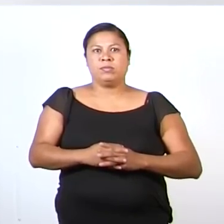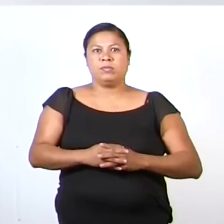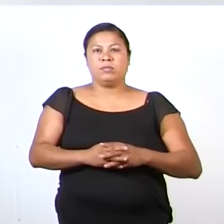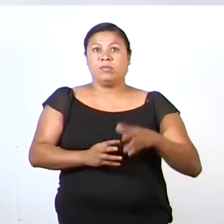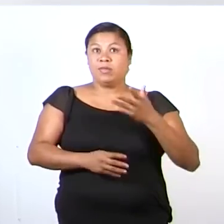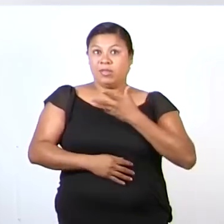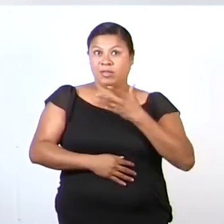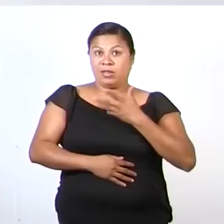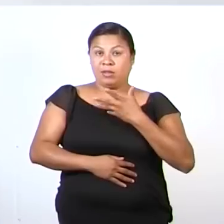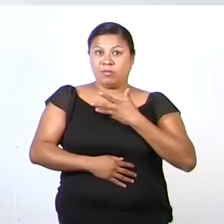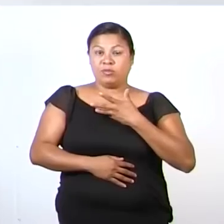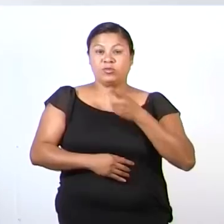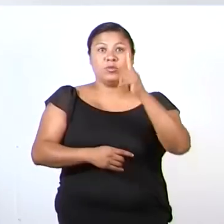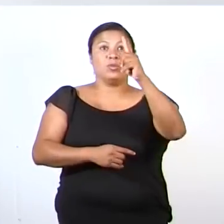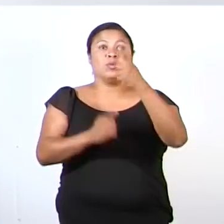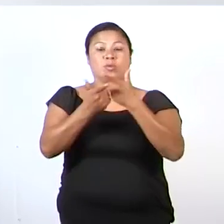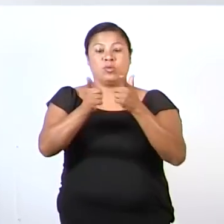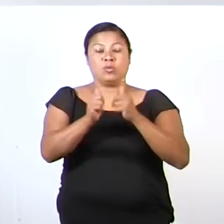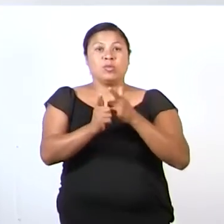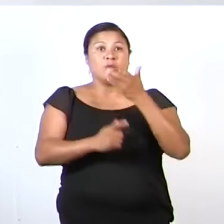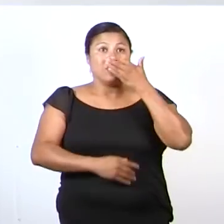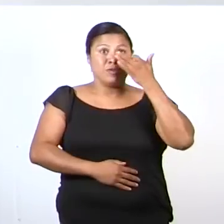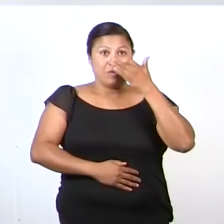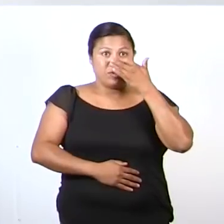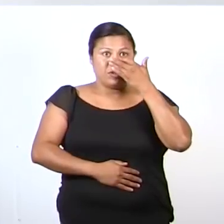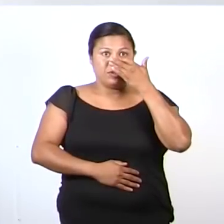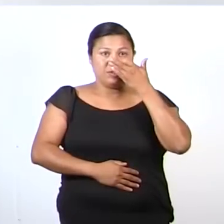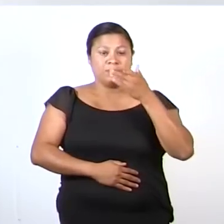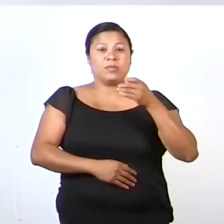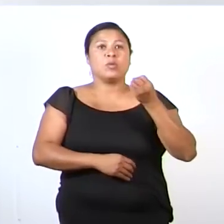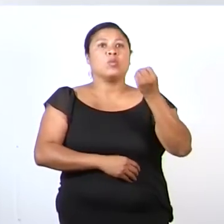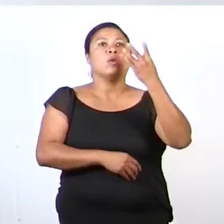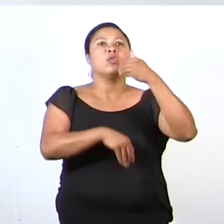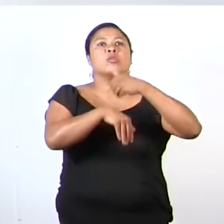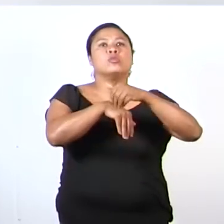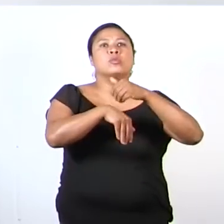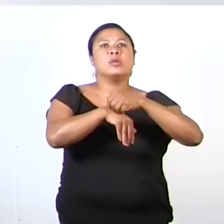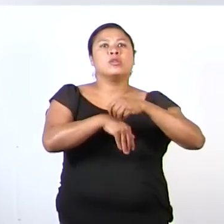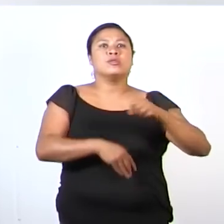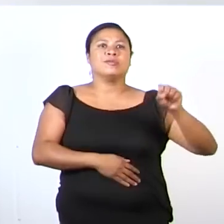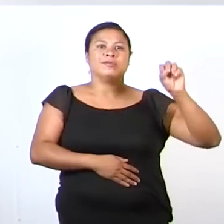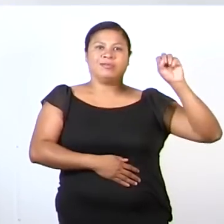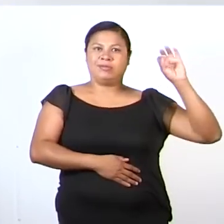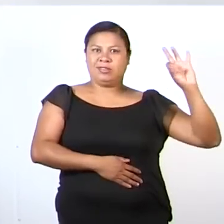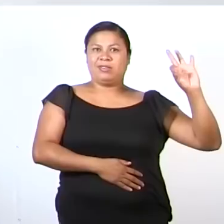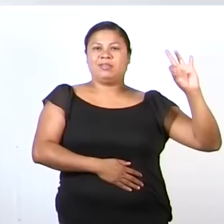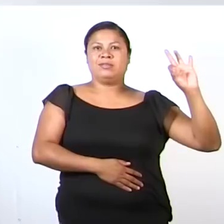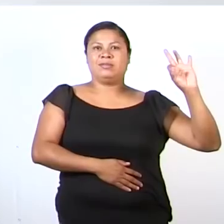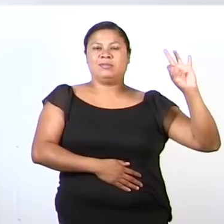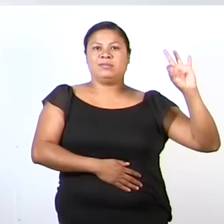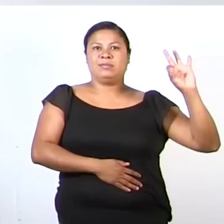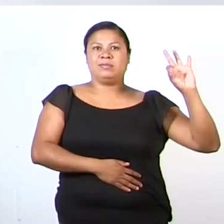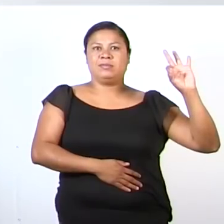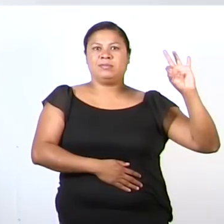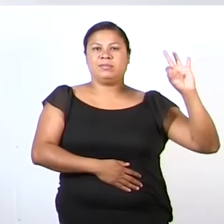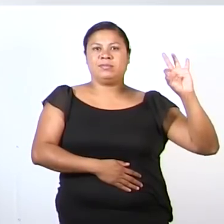Tenemos una colección de flores con una cantidad de tres.